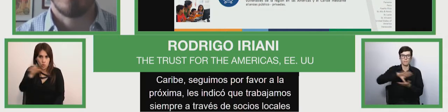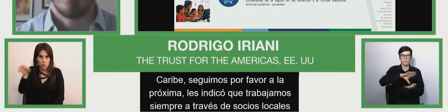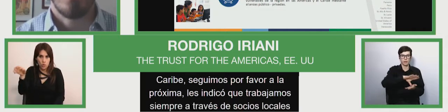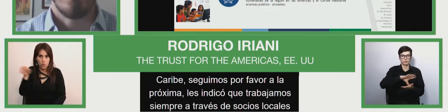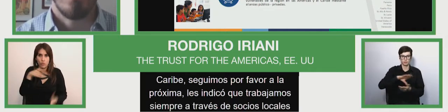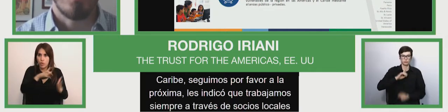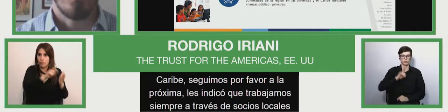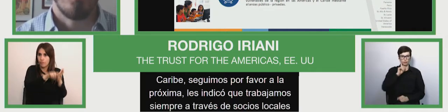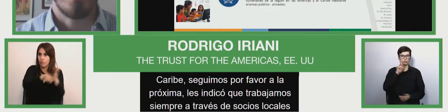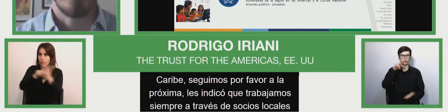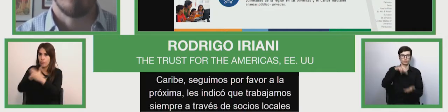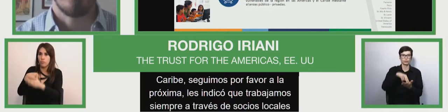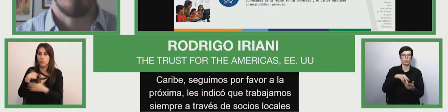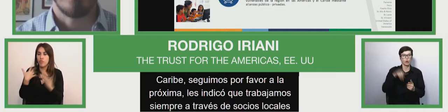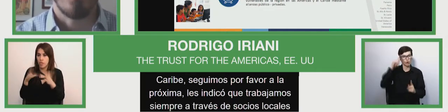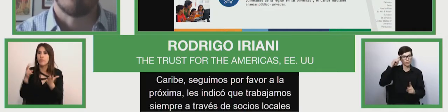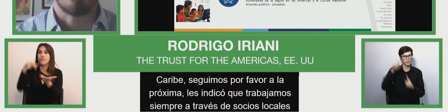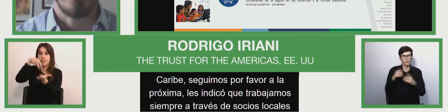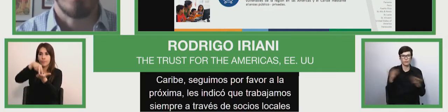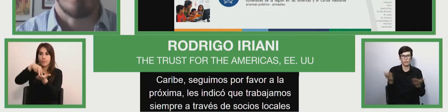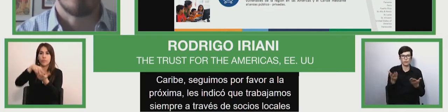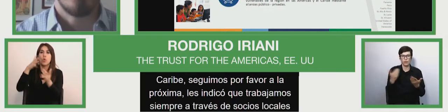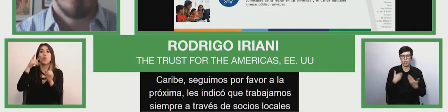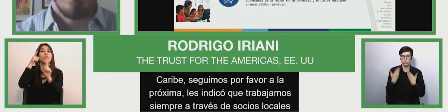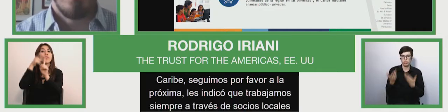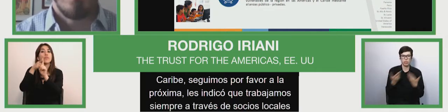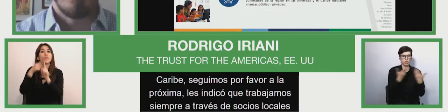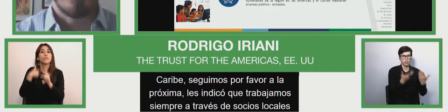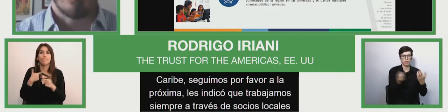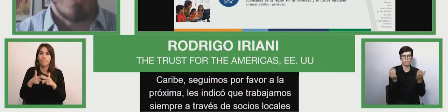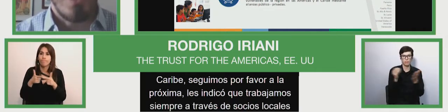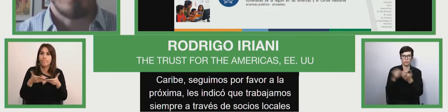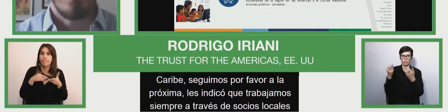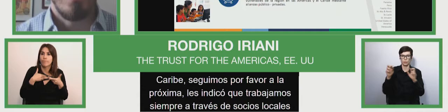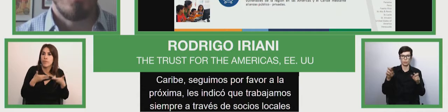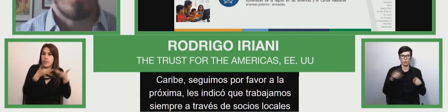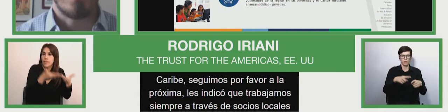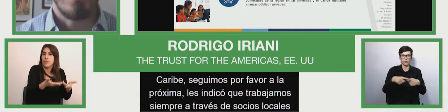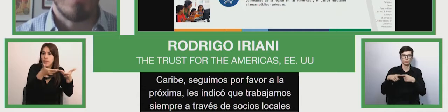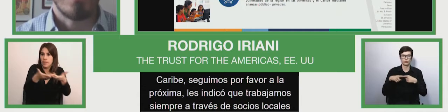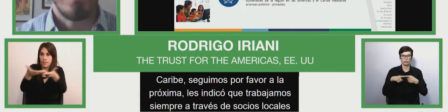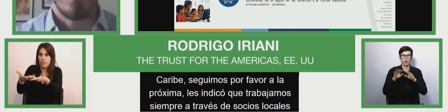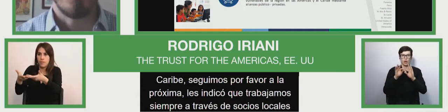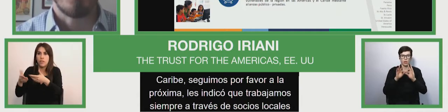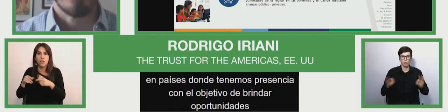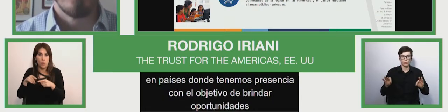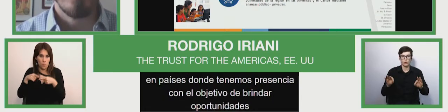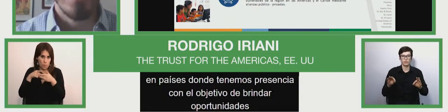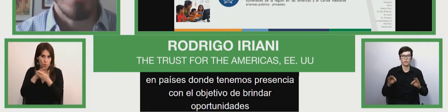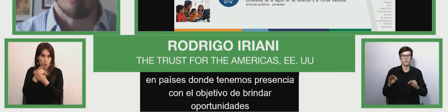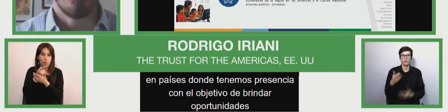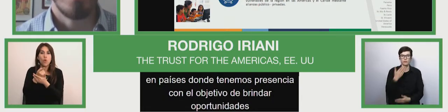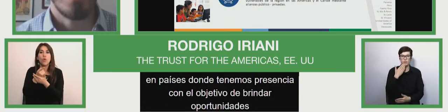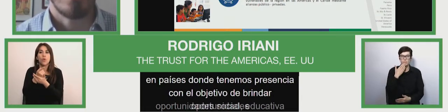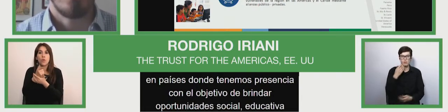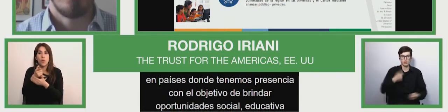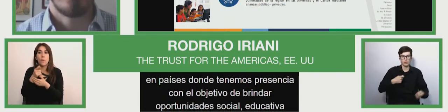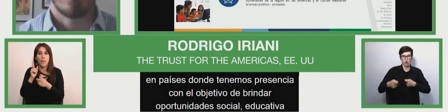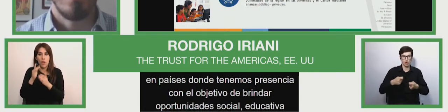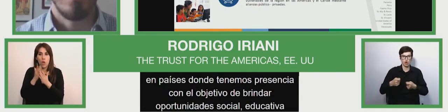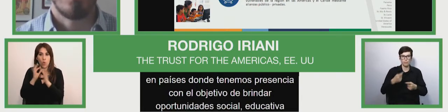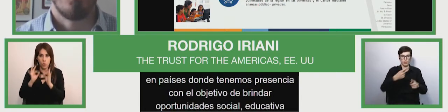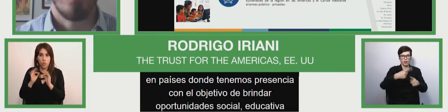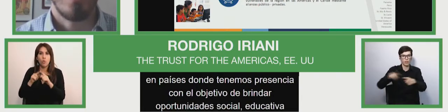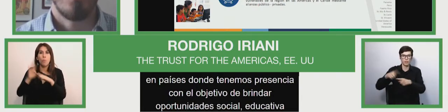presencia, con el objetivo de brindar oportunidades sociales, educativas y económicas a